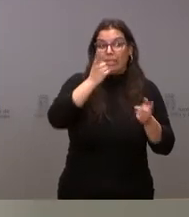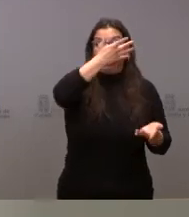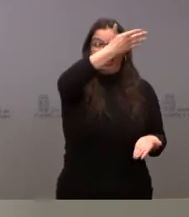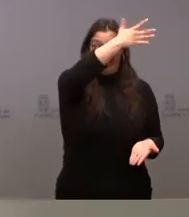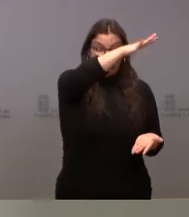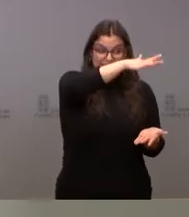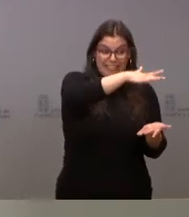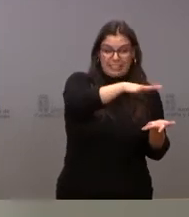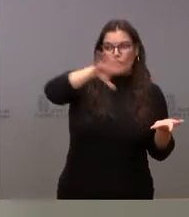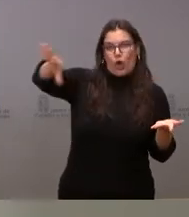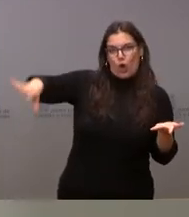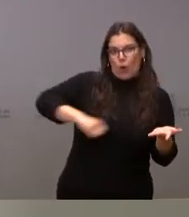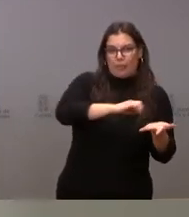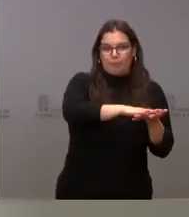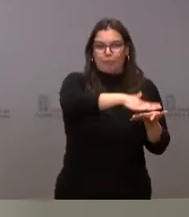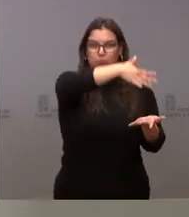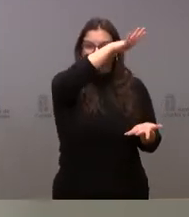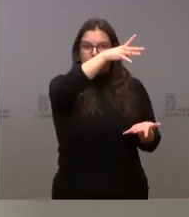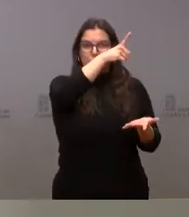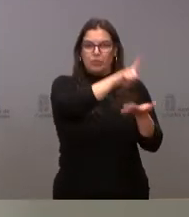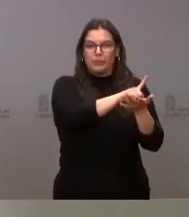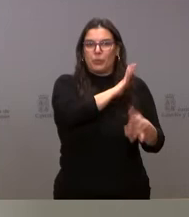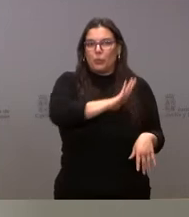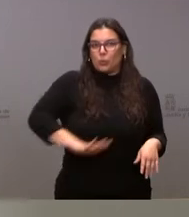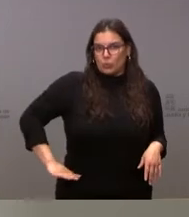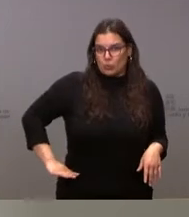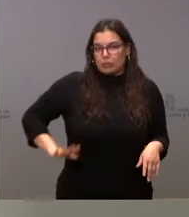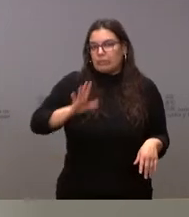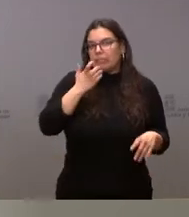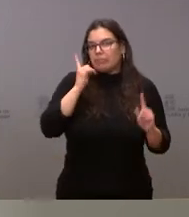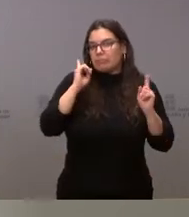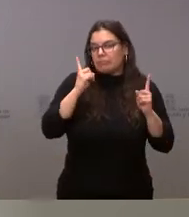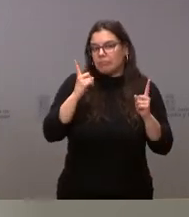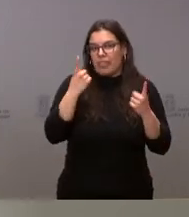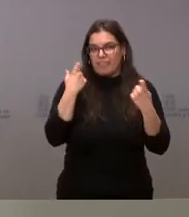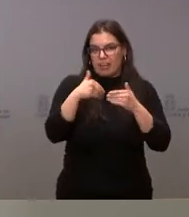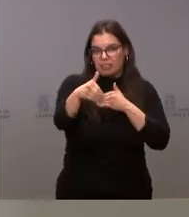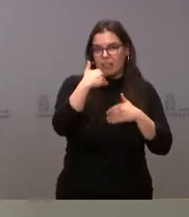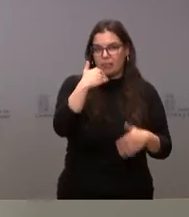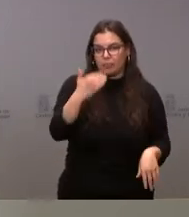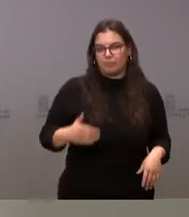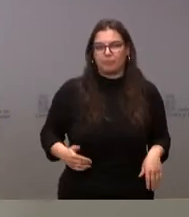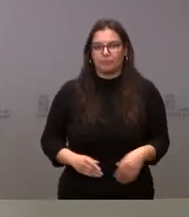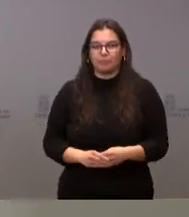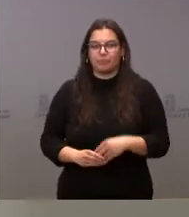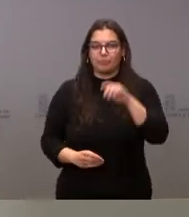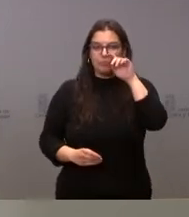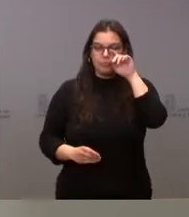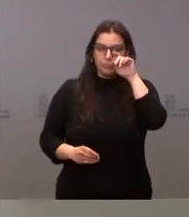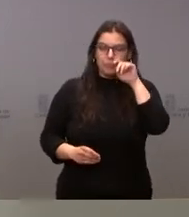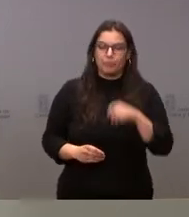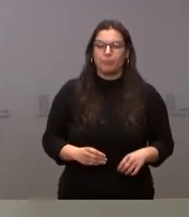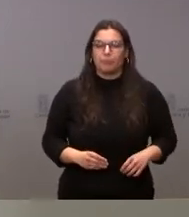adquisición de estos test de antígenos, para tenerlos a disposición, pues si fueran precisos, en el futuro. En un segundo ámbito,